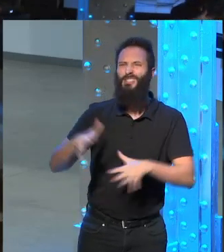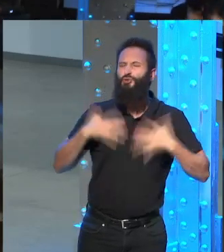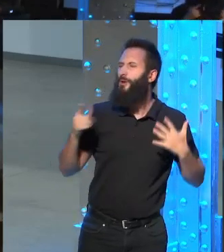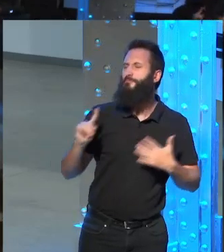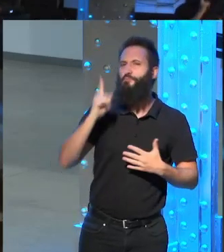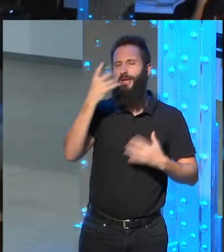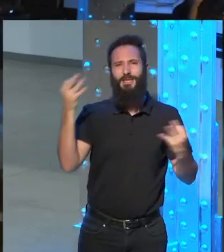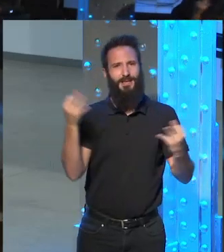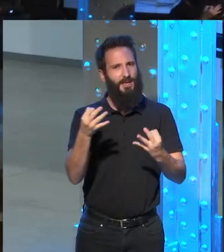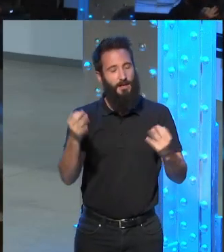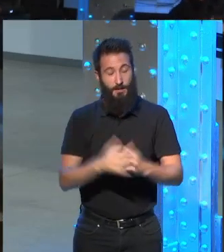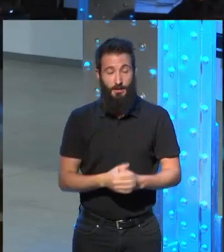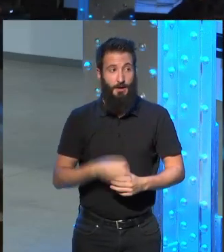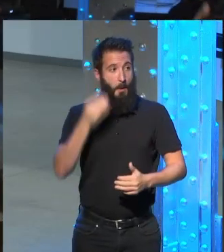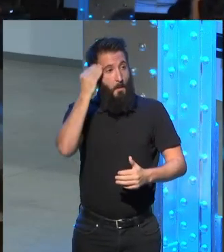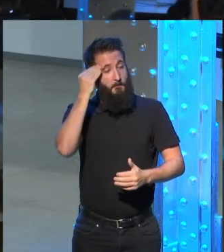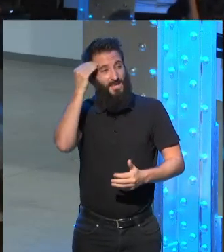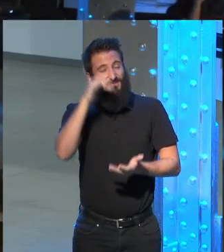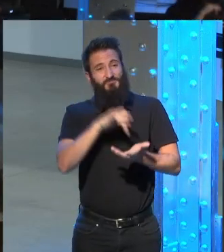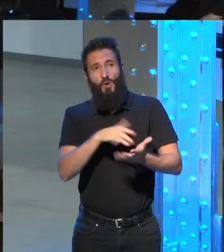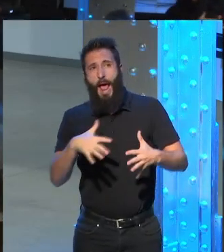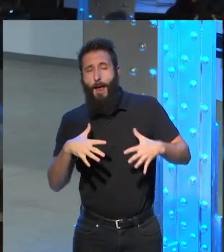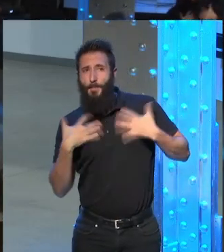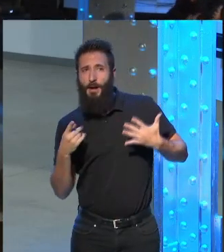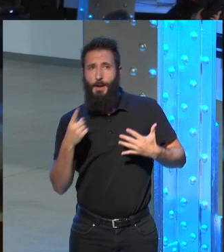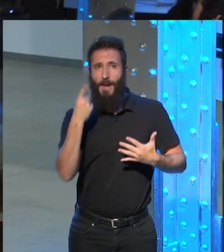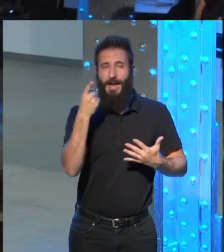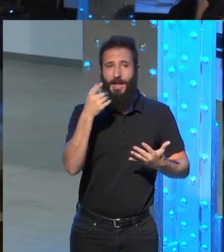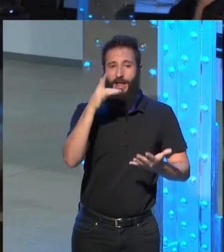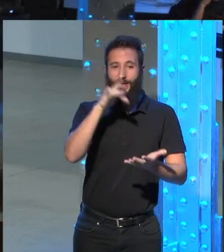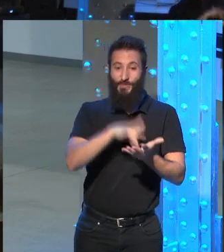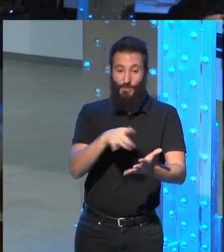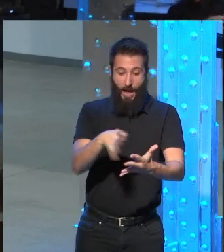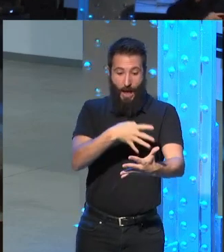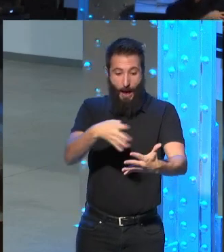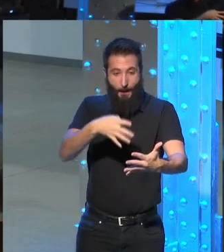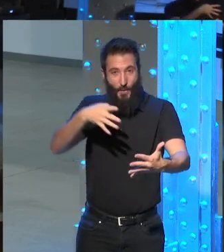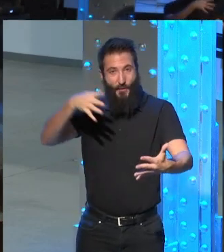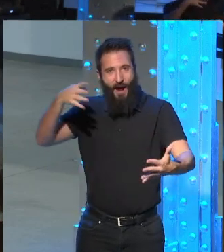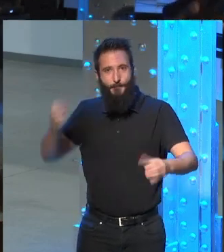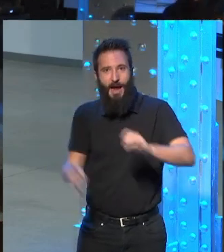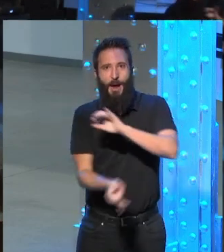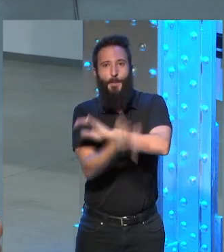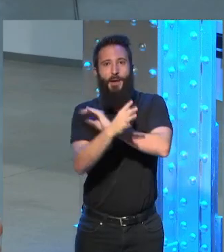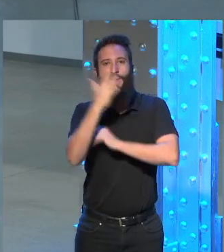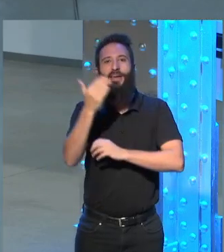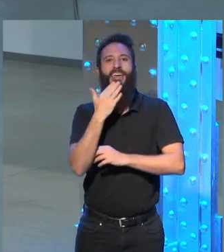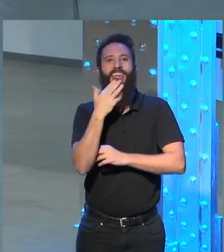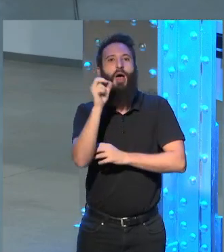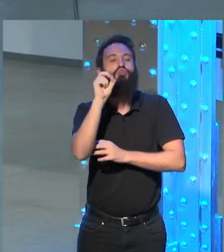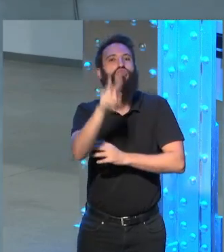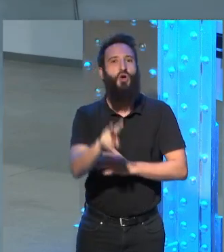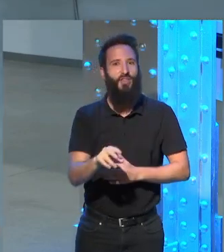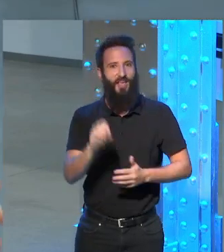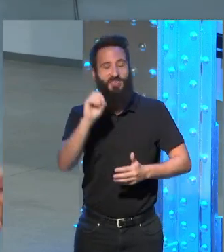lo que lo que más me sorprendió fue que apareciera un poema que yo había escrito cuando era un niño de 12 años o 13